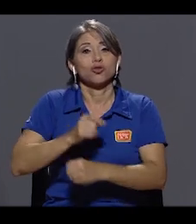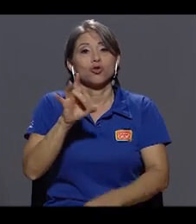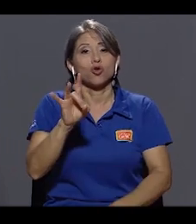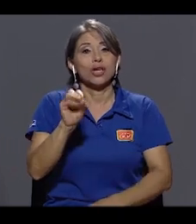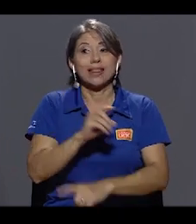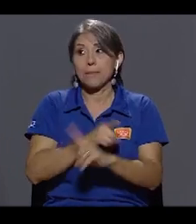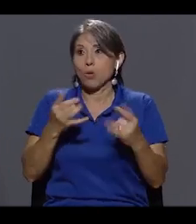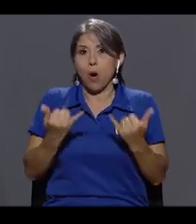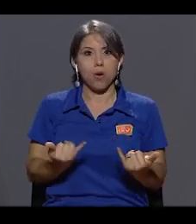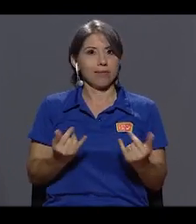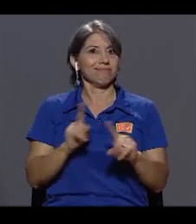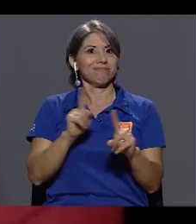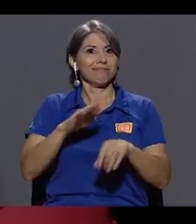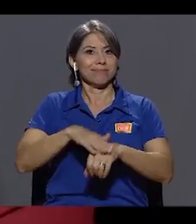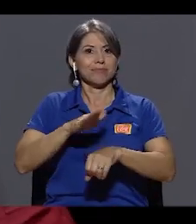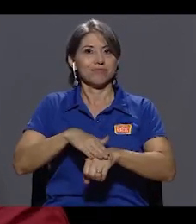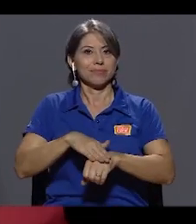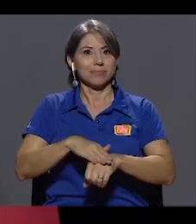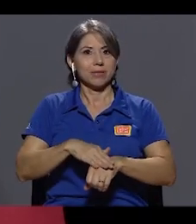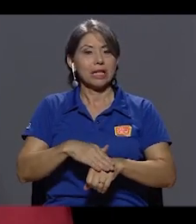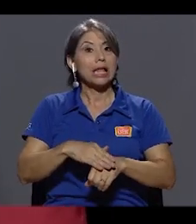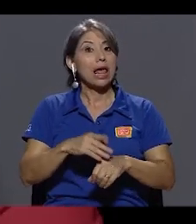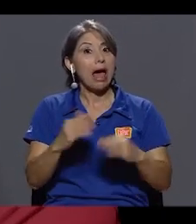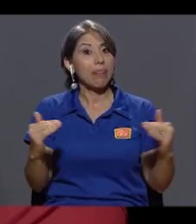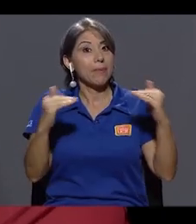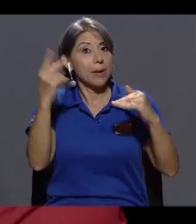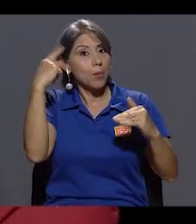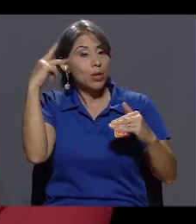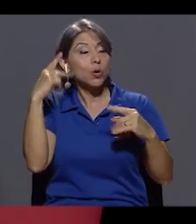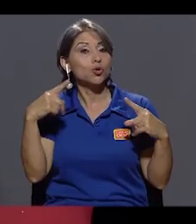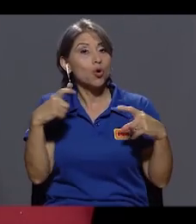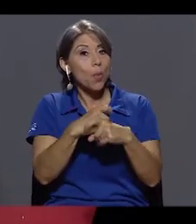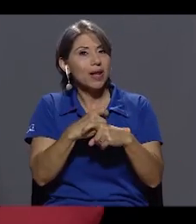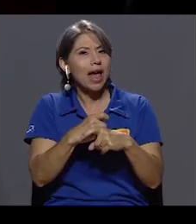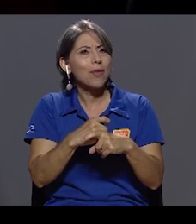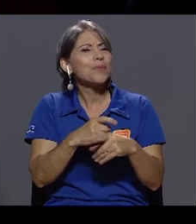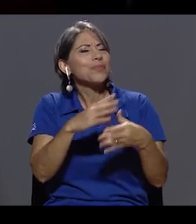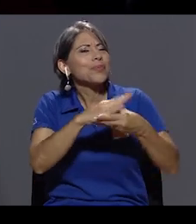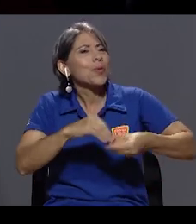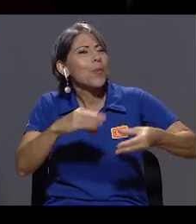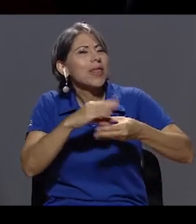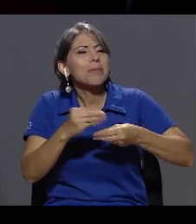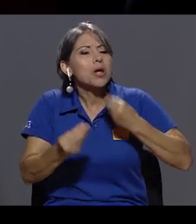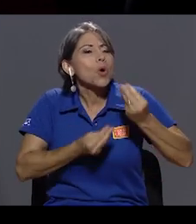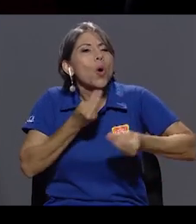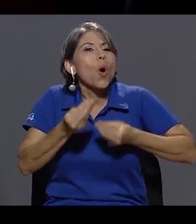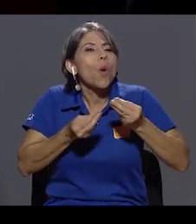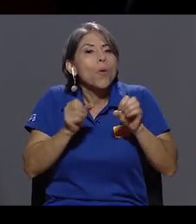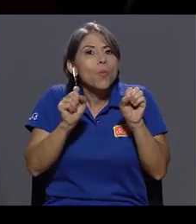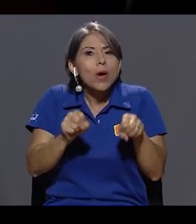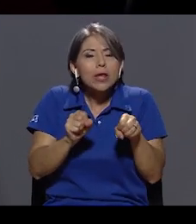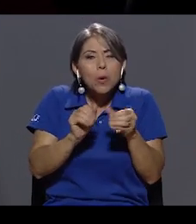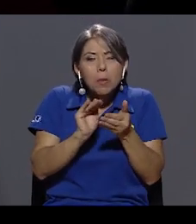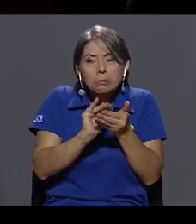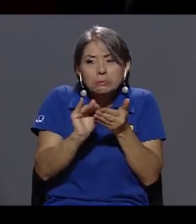sociedad ya no lo permite. Políticamente es complicado. Cuéntame cómo se pulen esos nuevos cuadros,